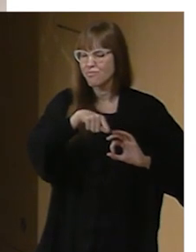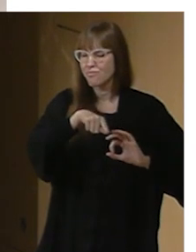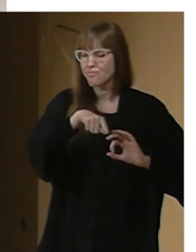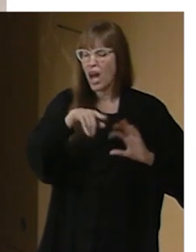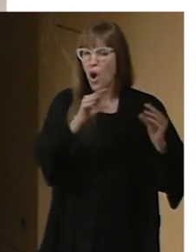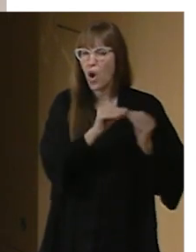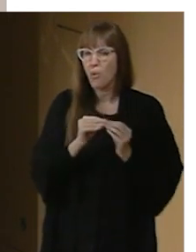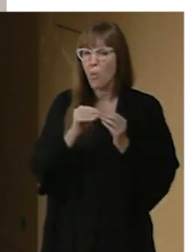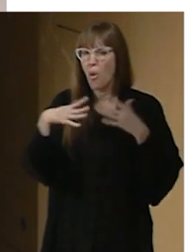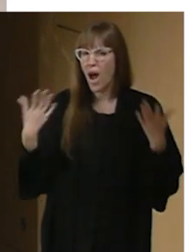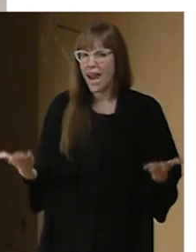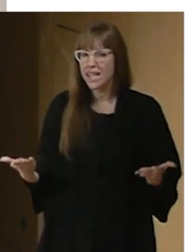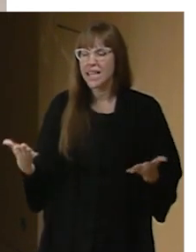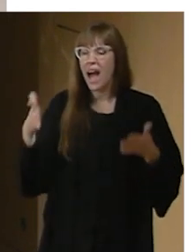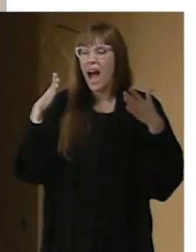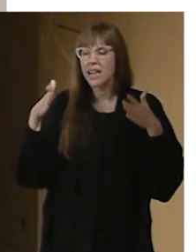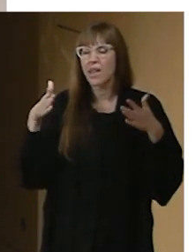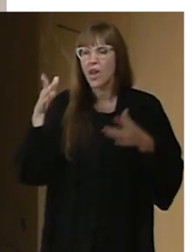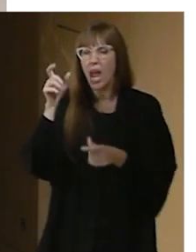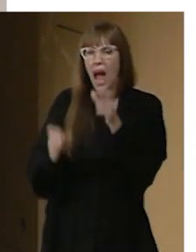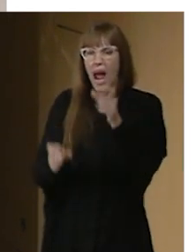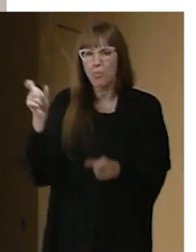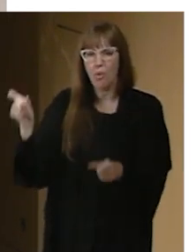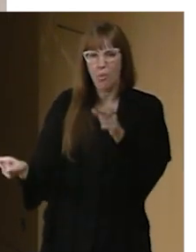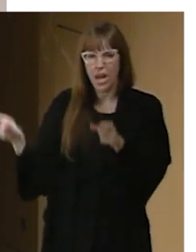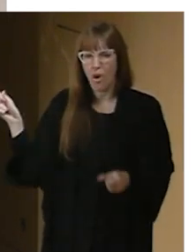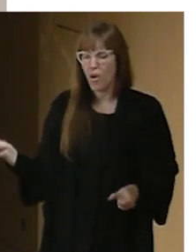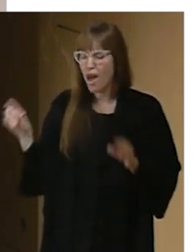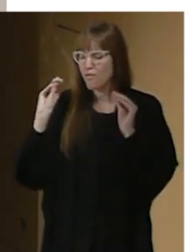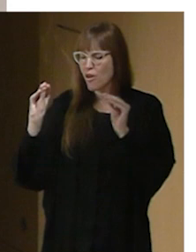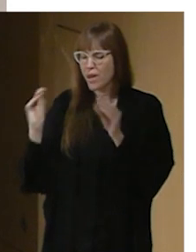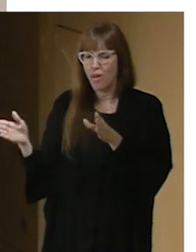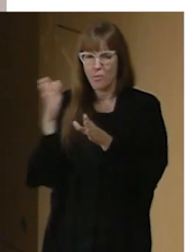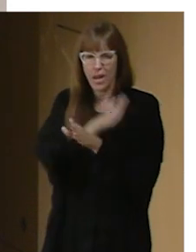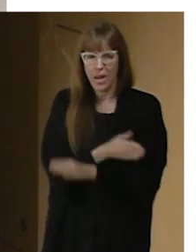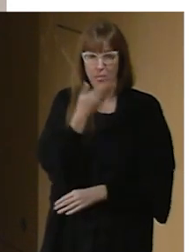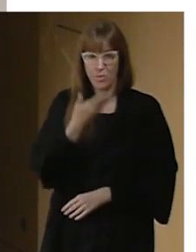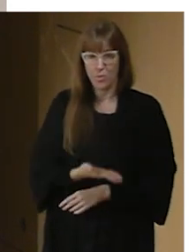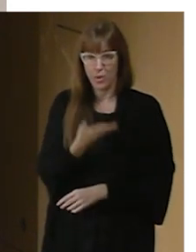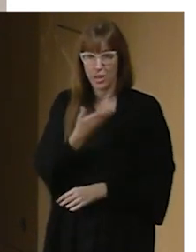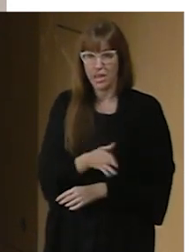atención de públicos esto muchas veces detectamos que es una de las carencias fundamentales